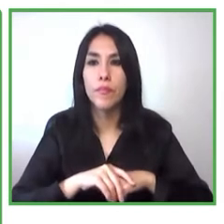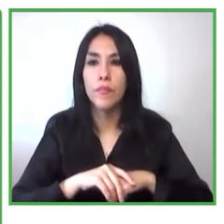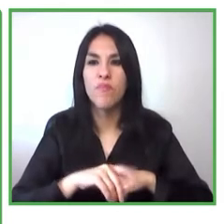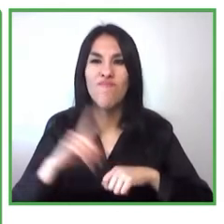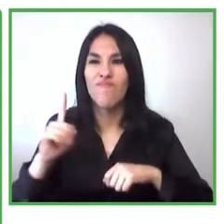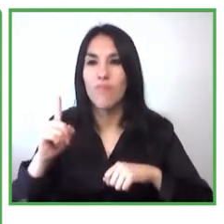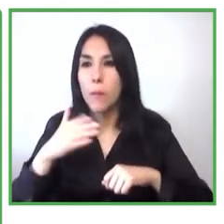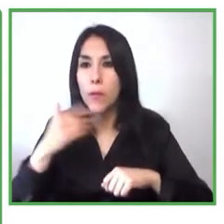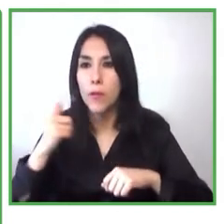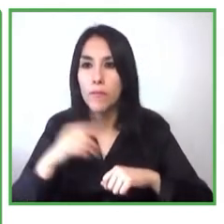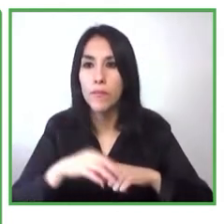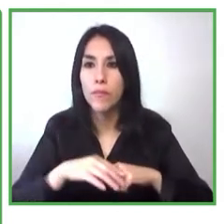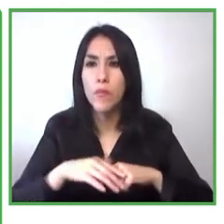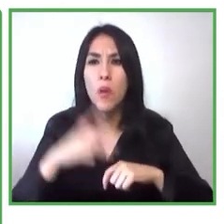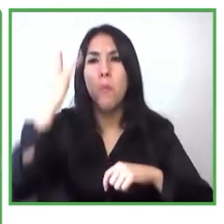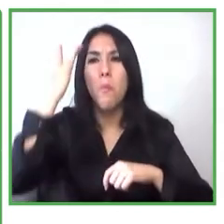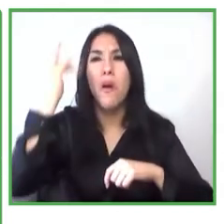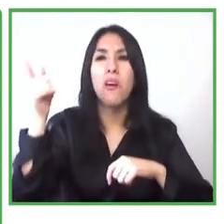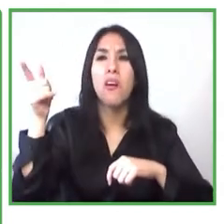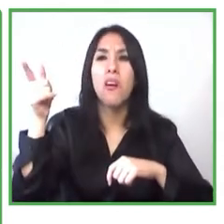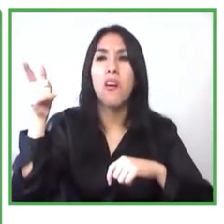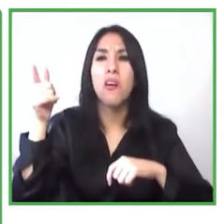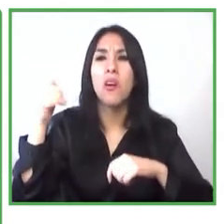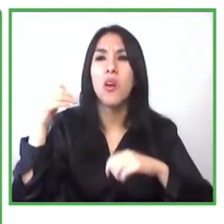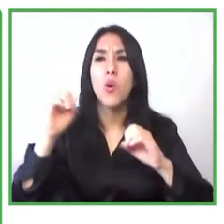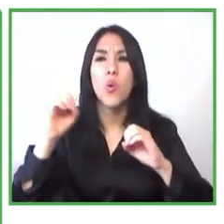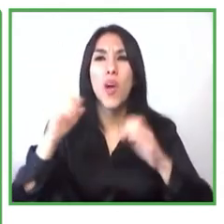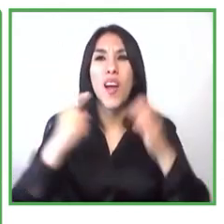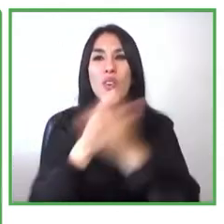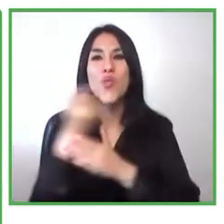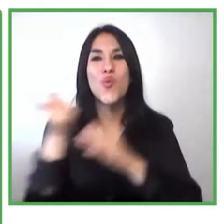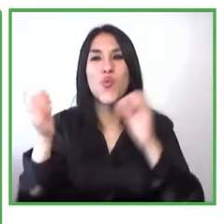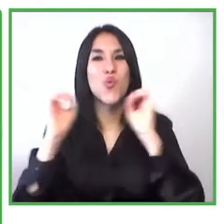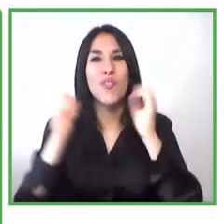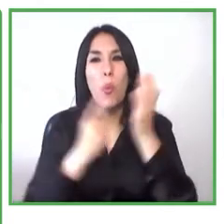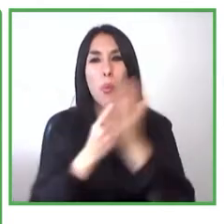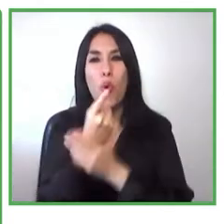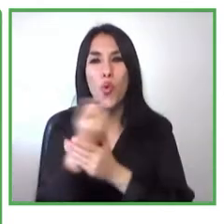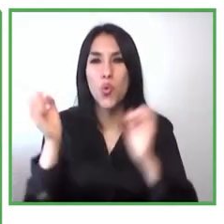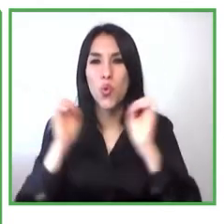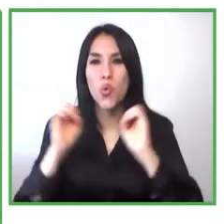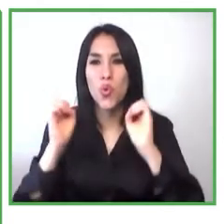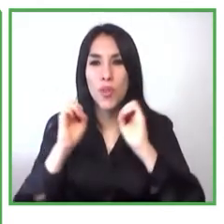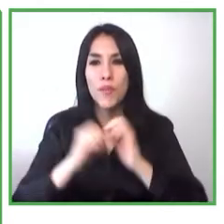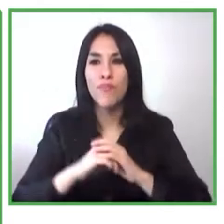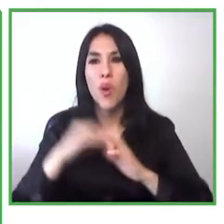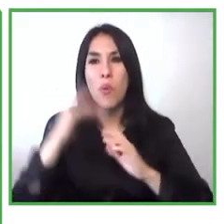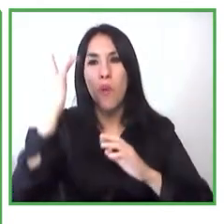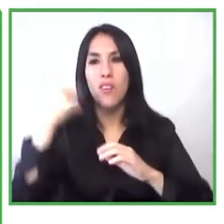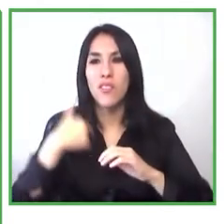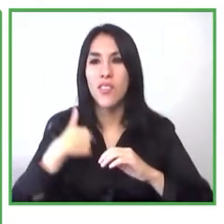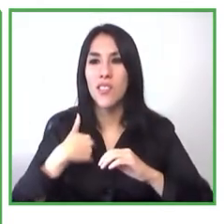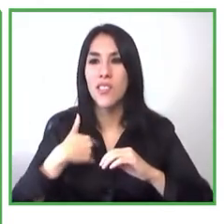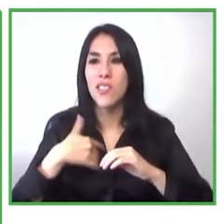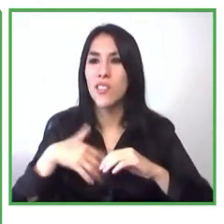falta de oportunidades sino por tenía tantos desafíos para accesar a ellos